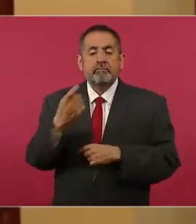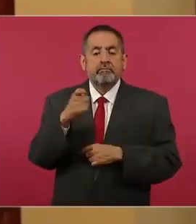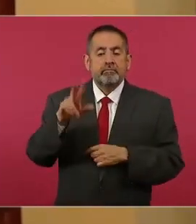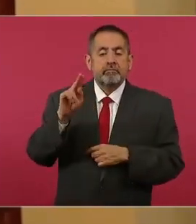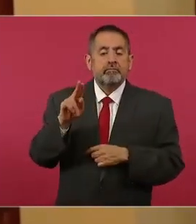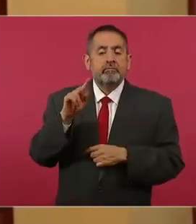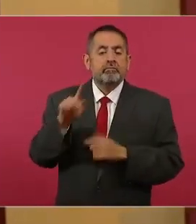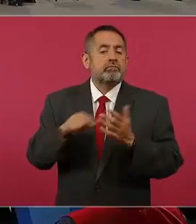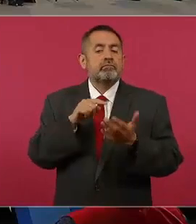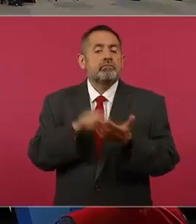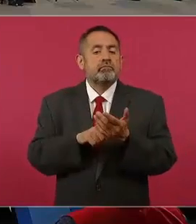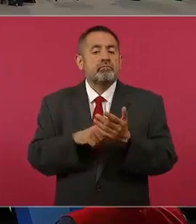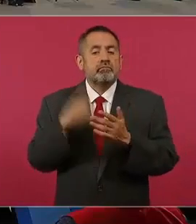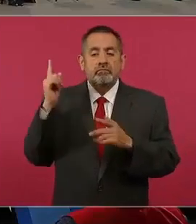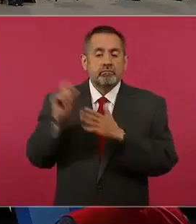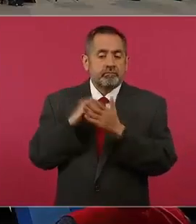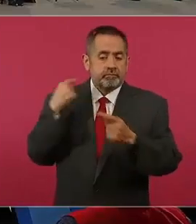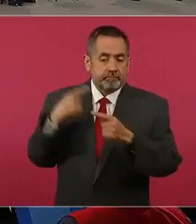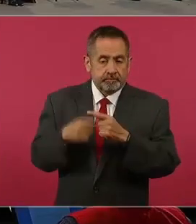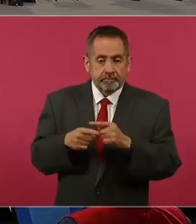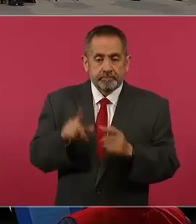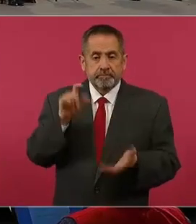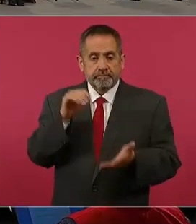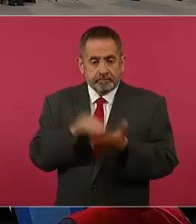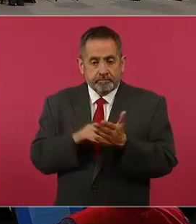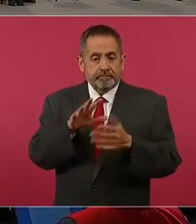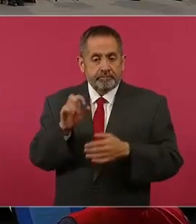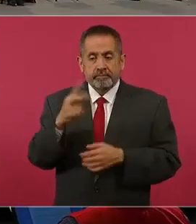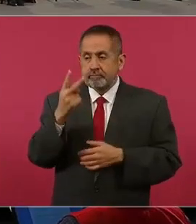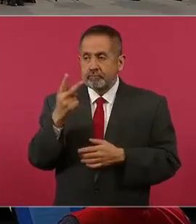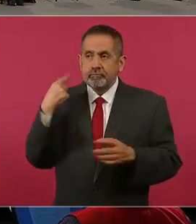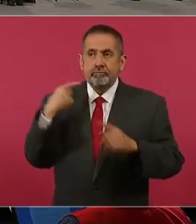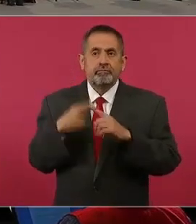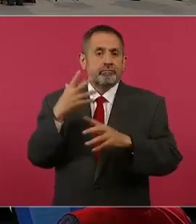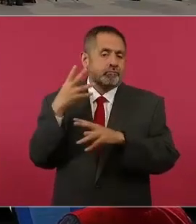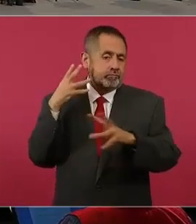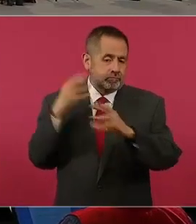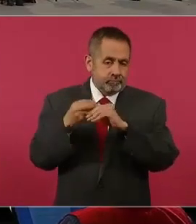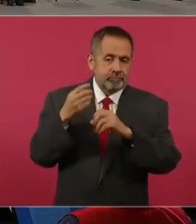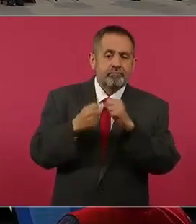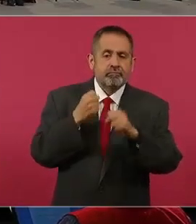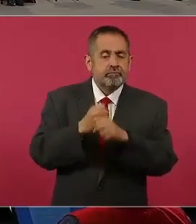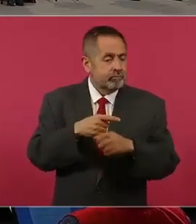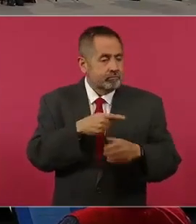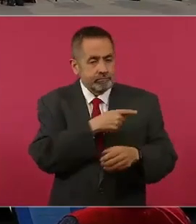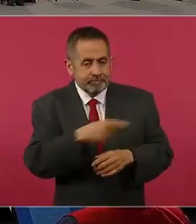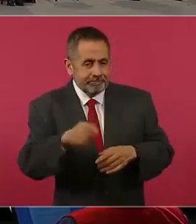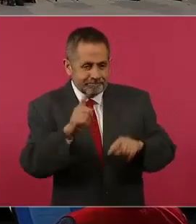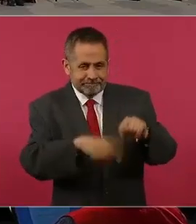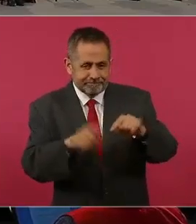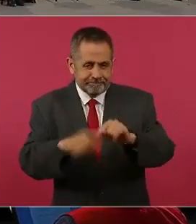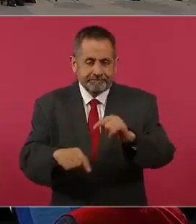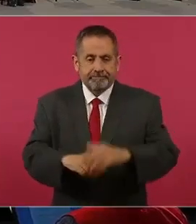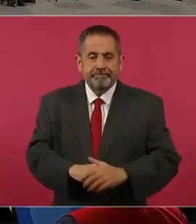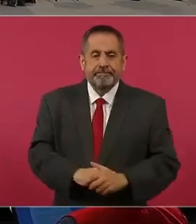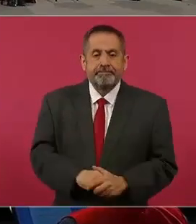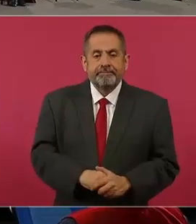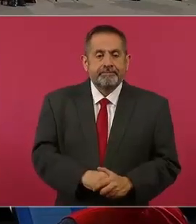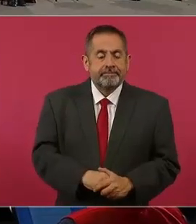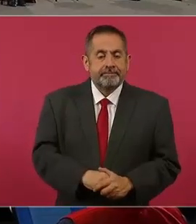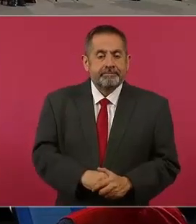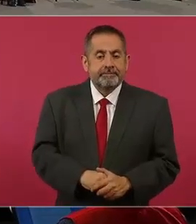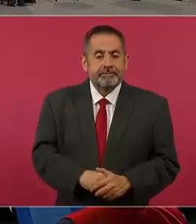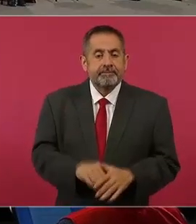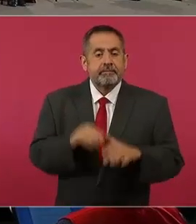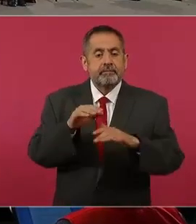en el mes, 20 mil 502 en lo que va de la administración. Aquí sigue. En cuanto